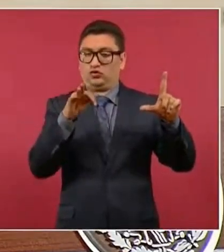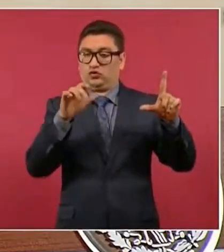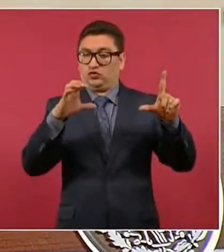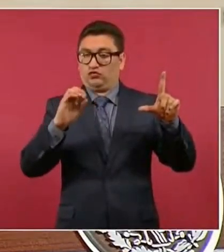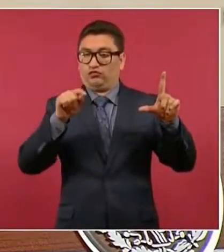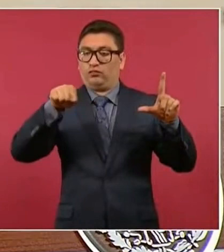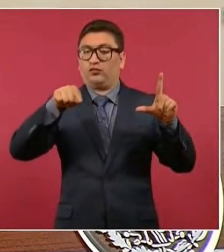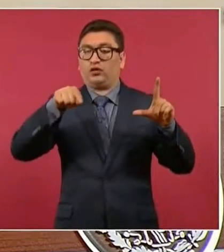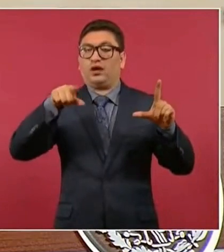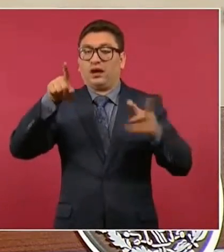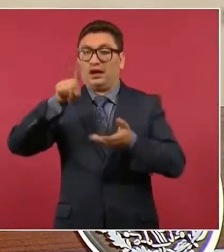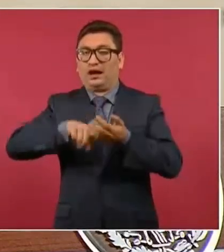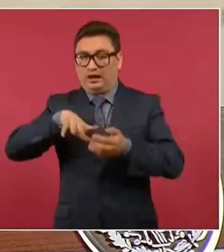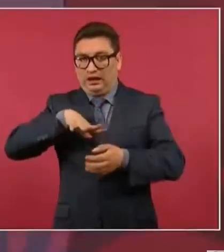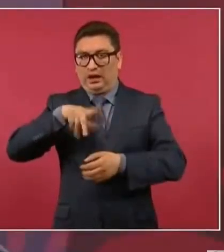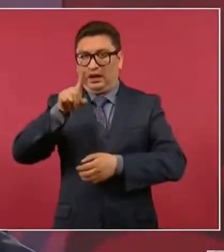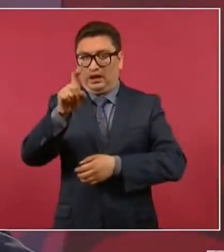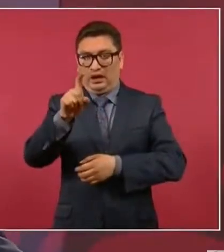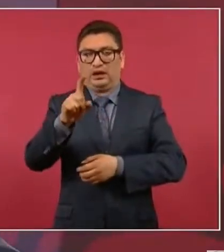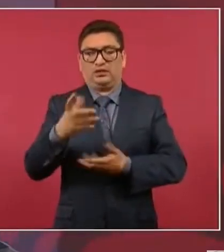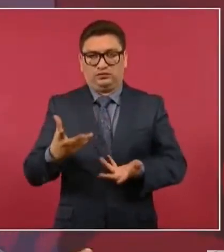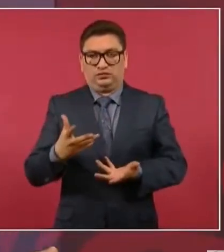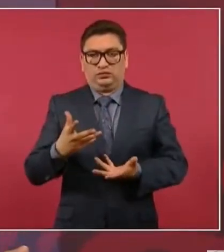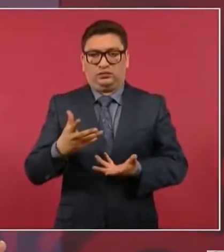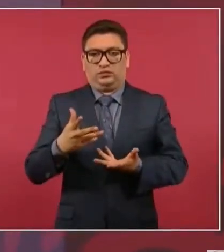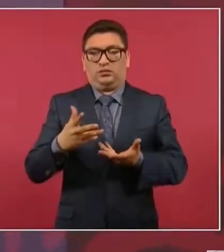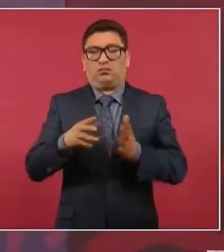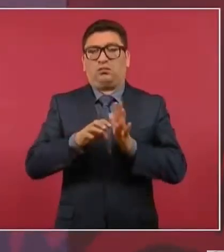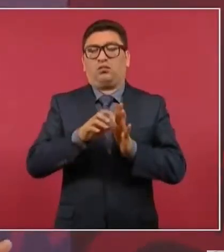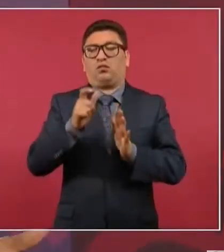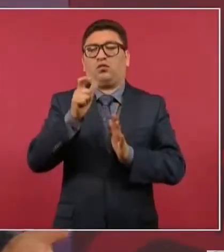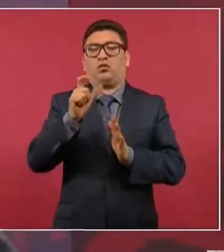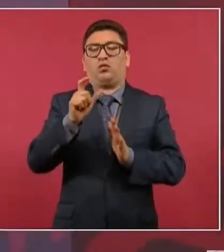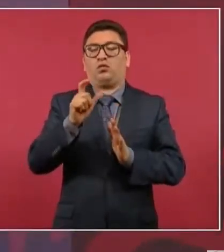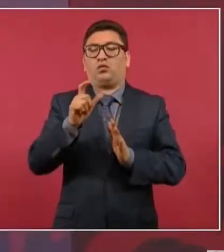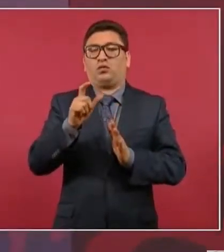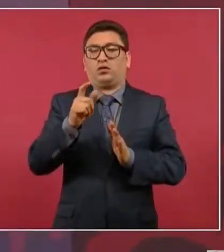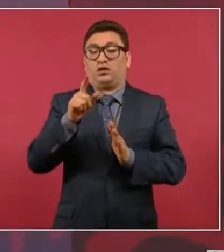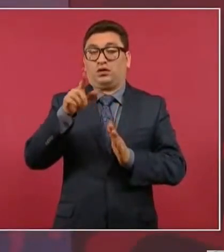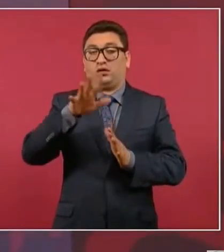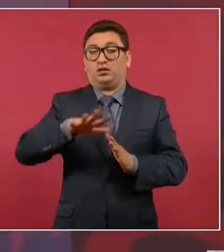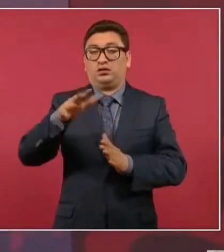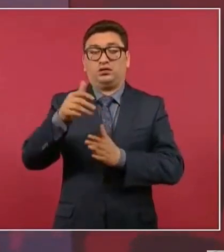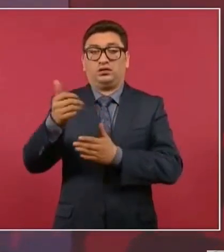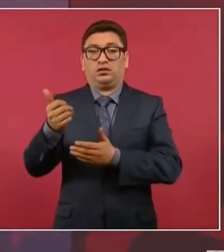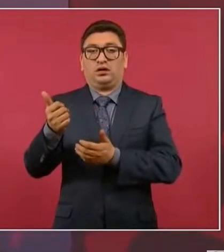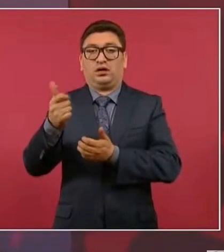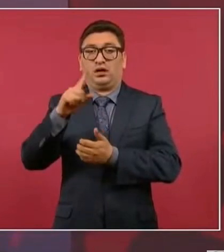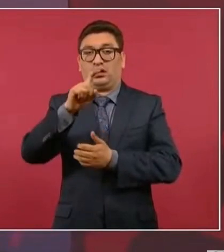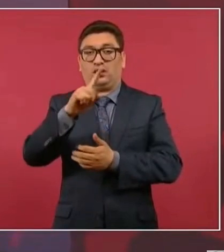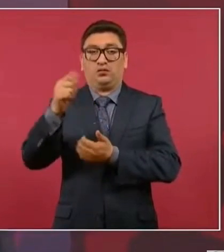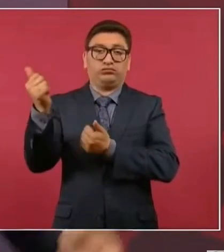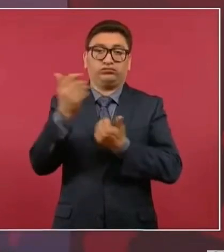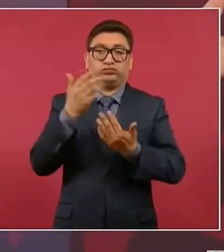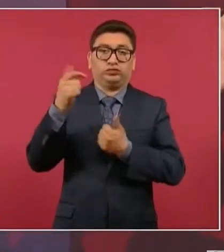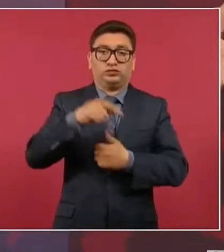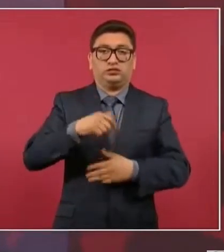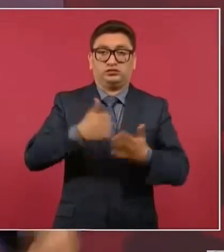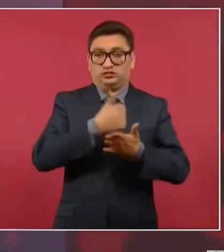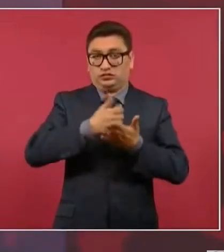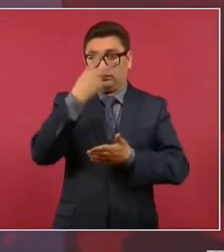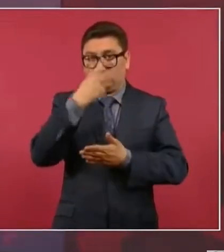agua. ¿Cuánto cuesta tener agua en la Ciudad de México? Bueno,